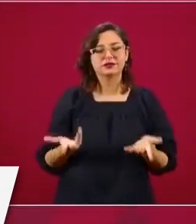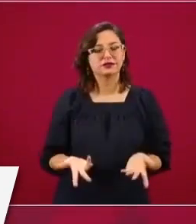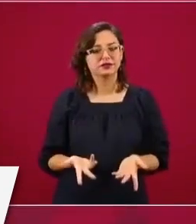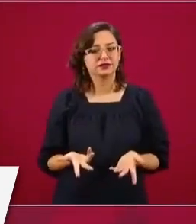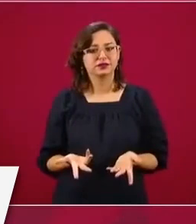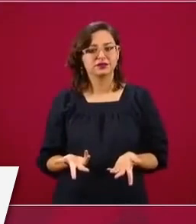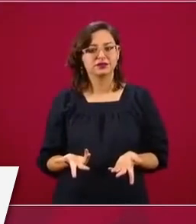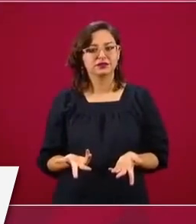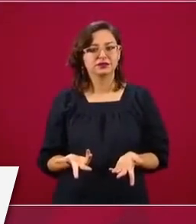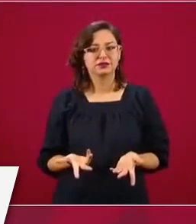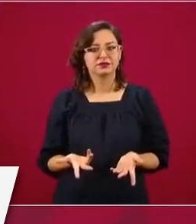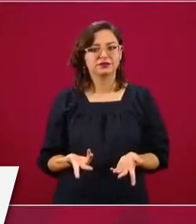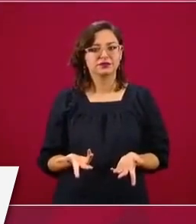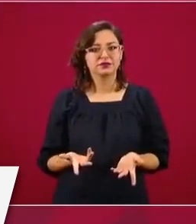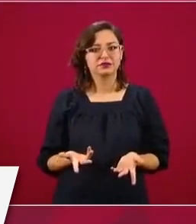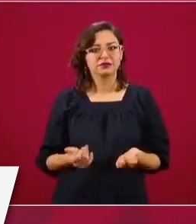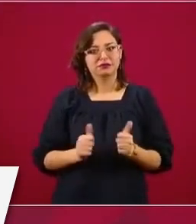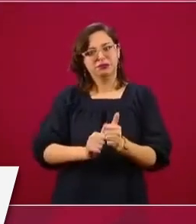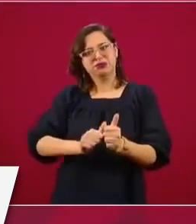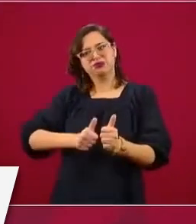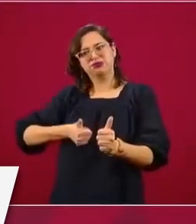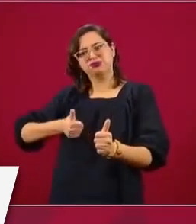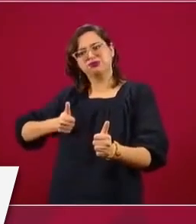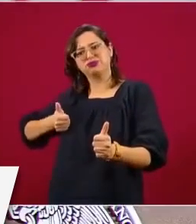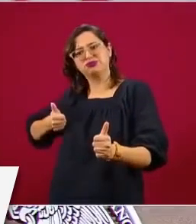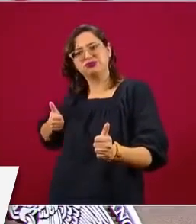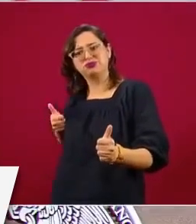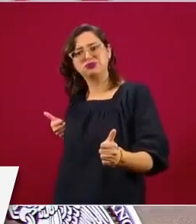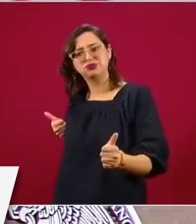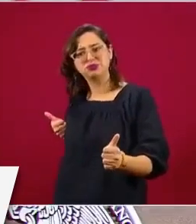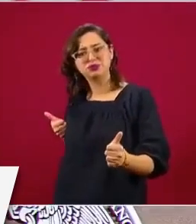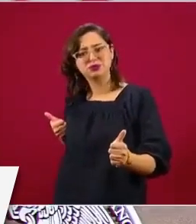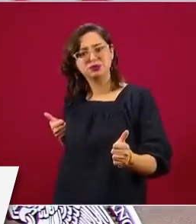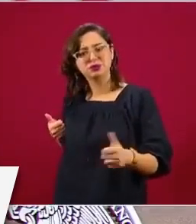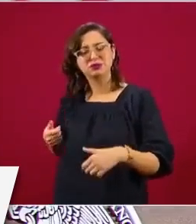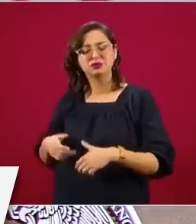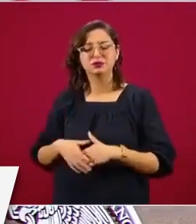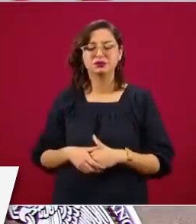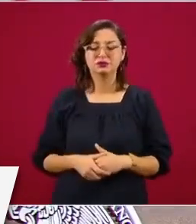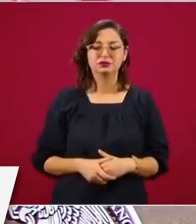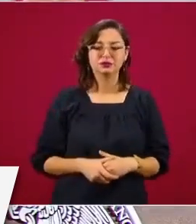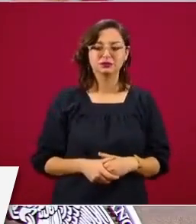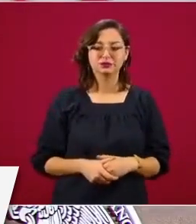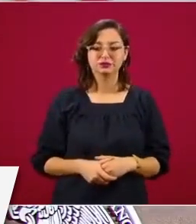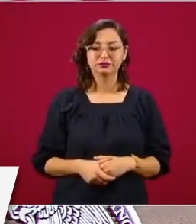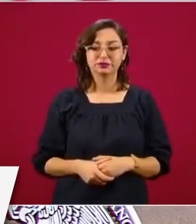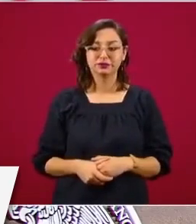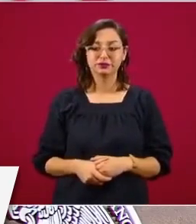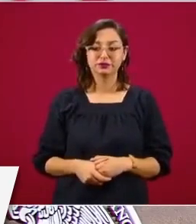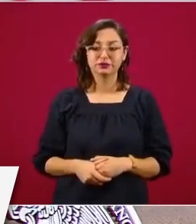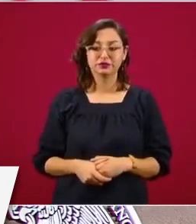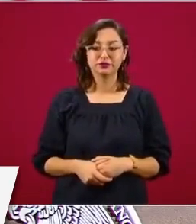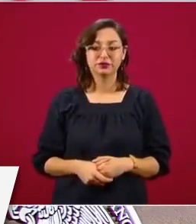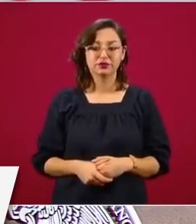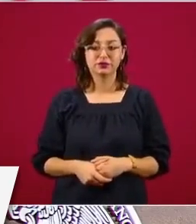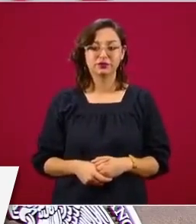Fíjense el atraso, todo está concentrado